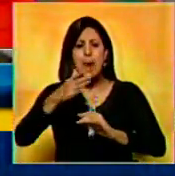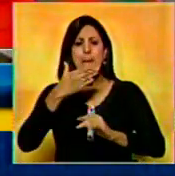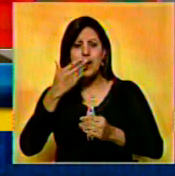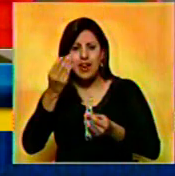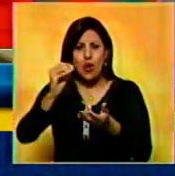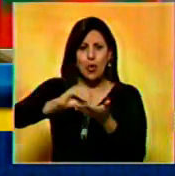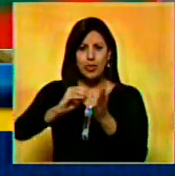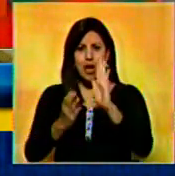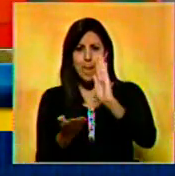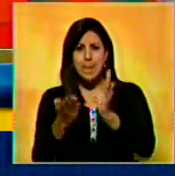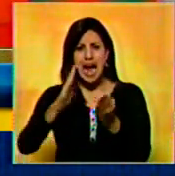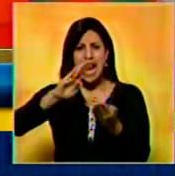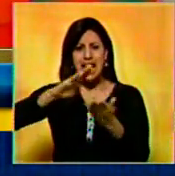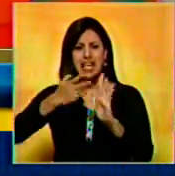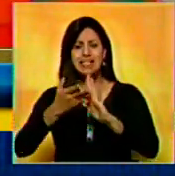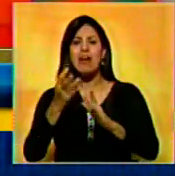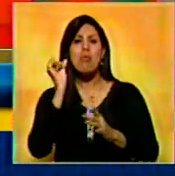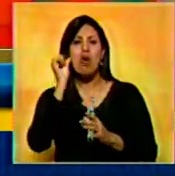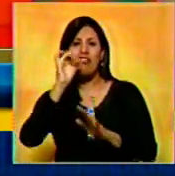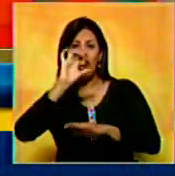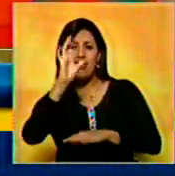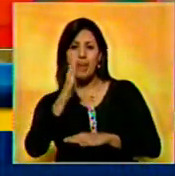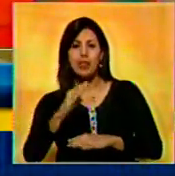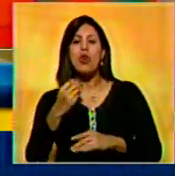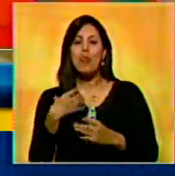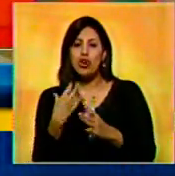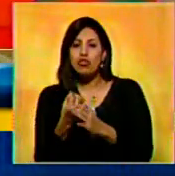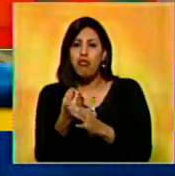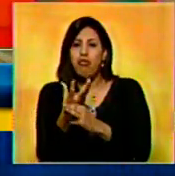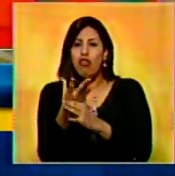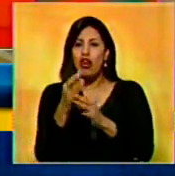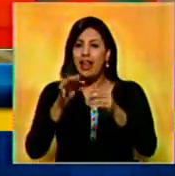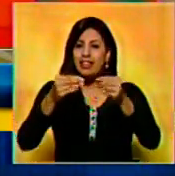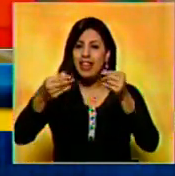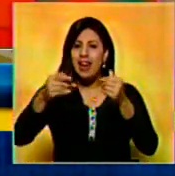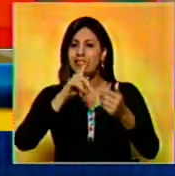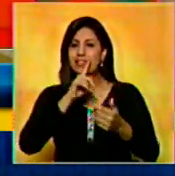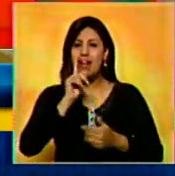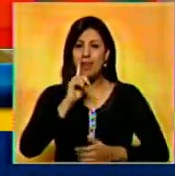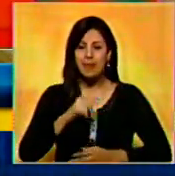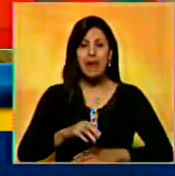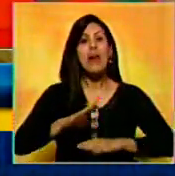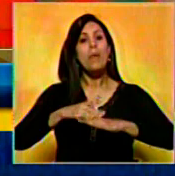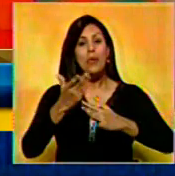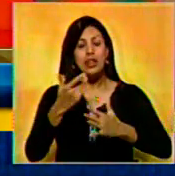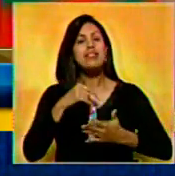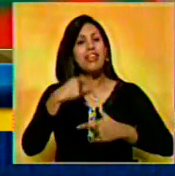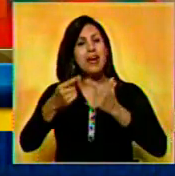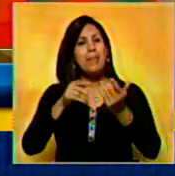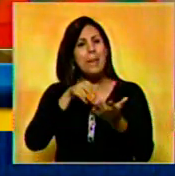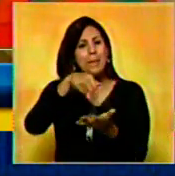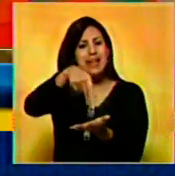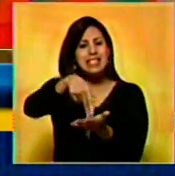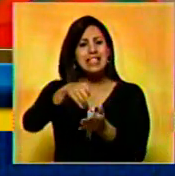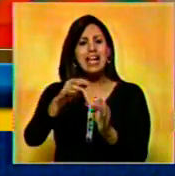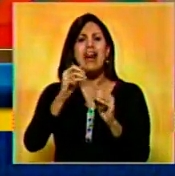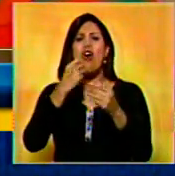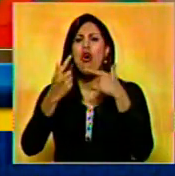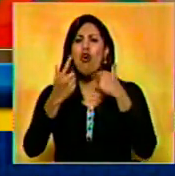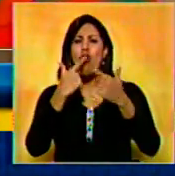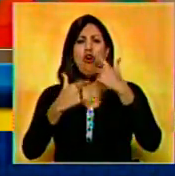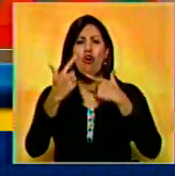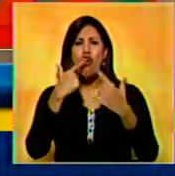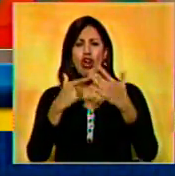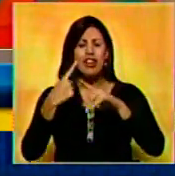mezclada con el balance de la feminidad. Por eso la llamo flores y satélites. Luego también presenté una colección llena de color